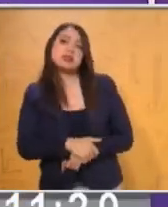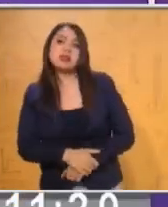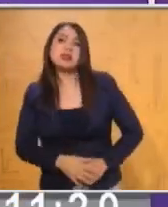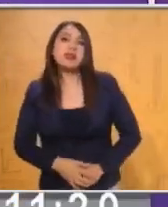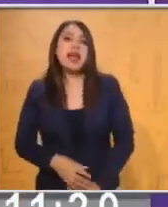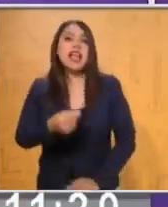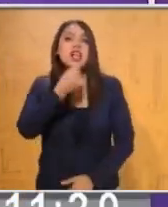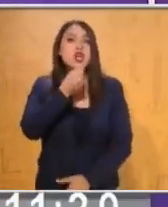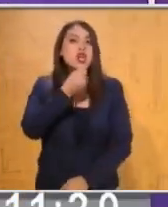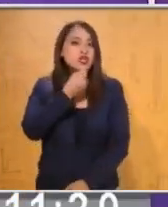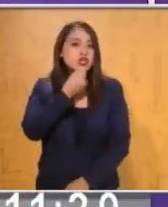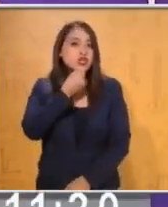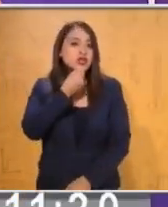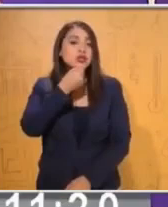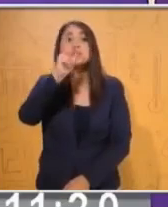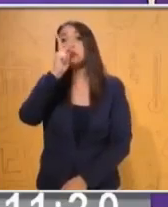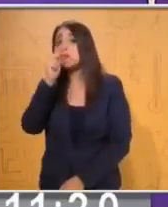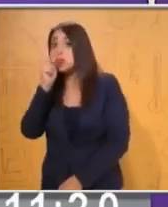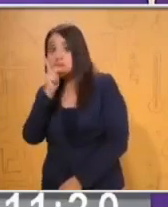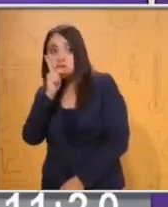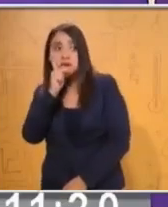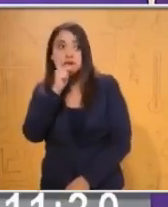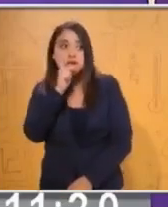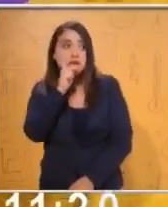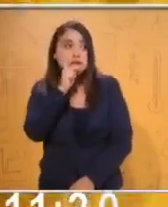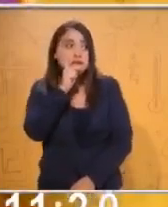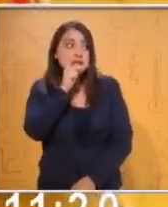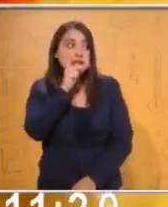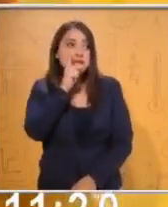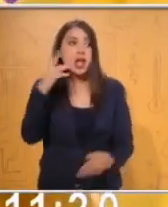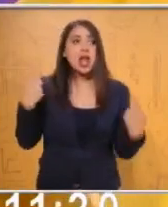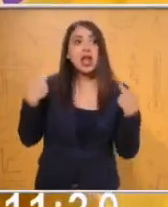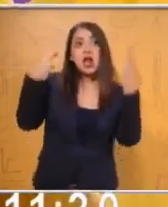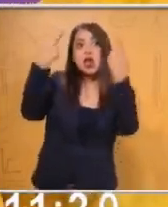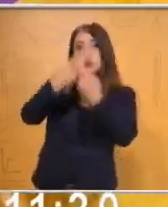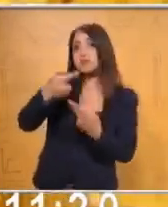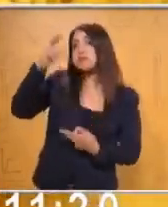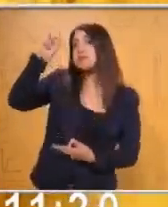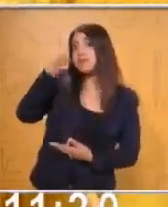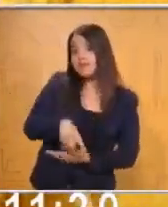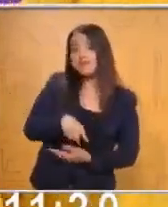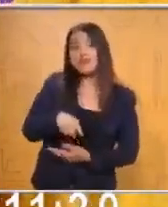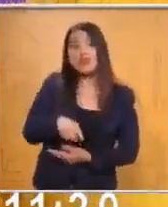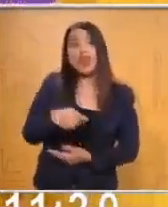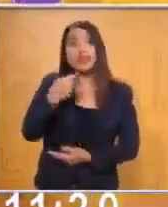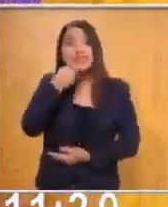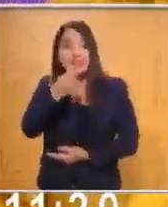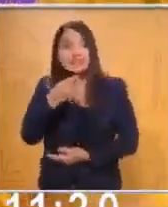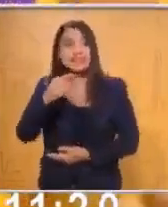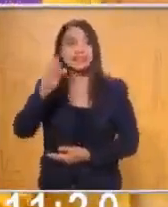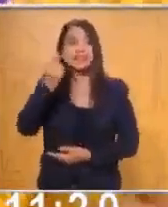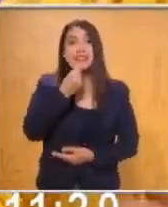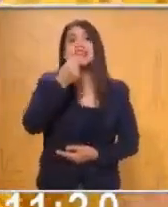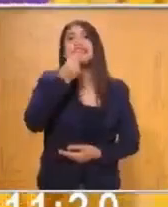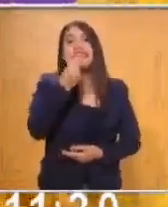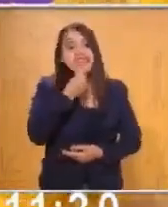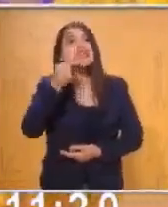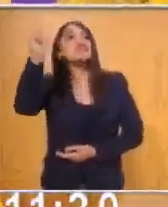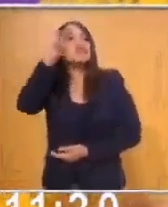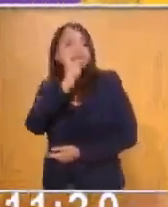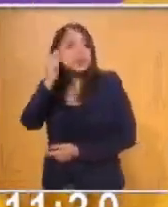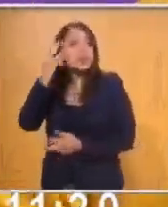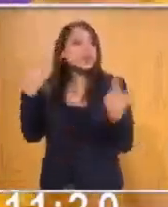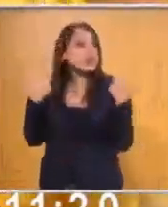niños, para los papás y para los maestros. Y así dice, niños, papás y maestros.